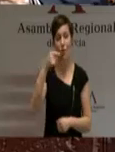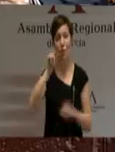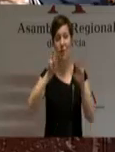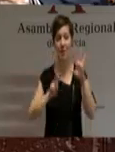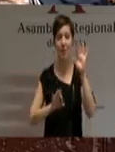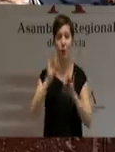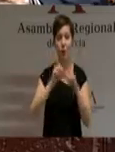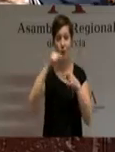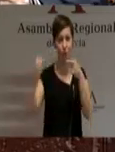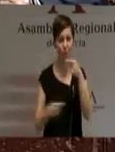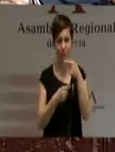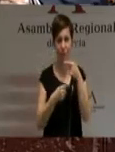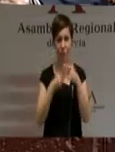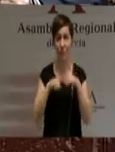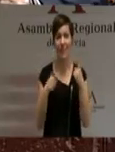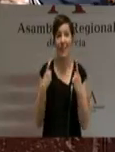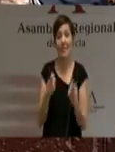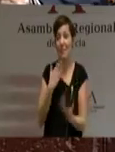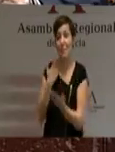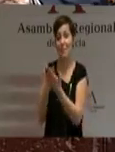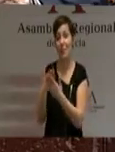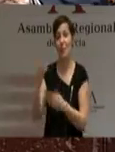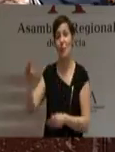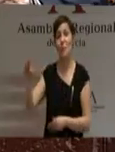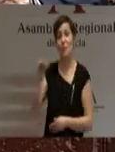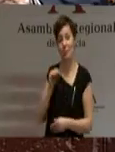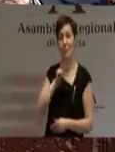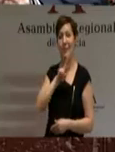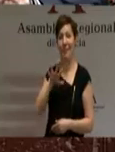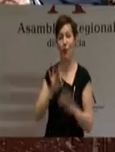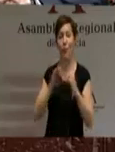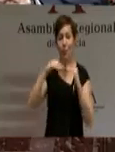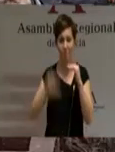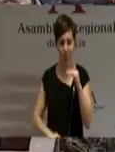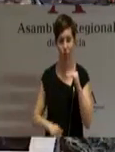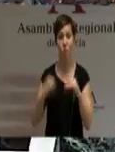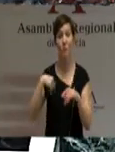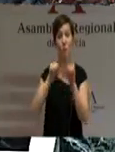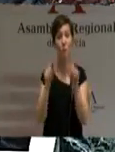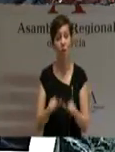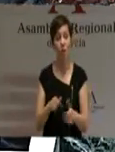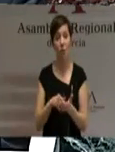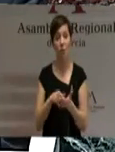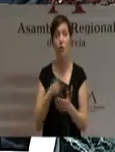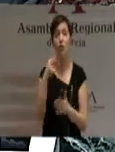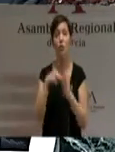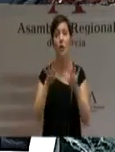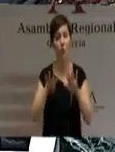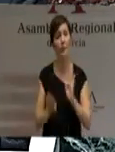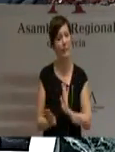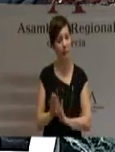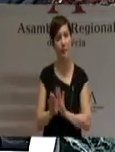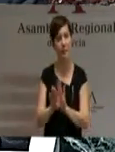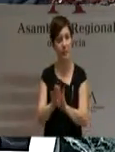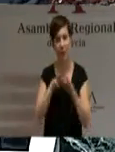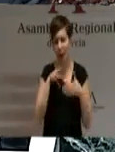necesidades acreditadas. Pues bien, ese modelo de 2009 es el que se sigue utilizando como base del